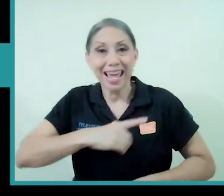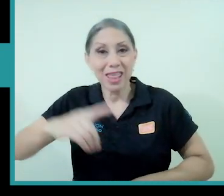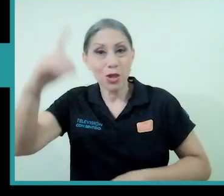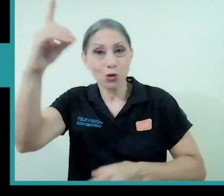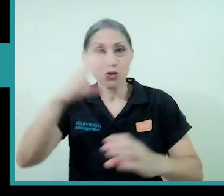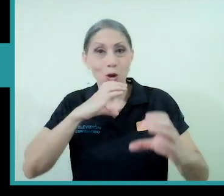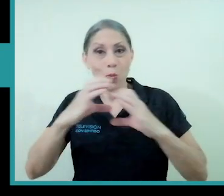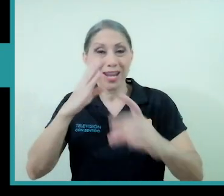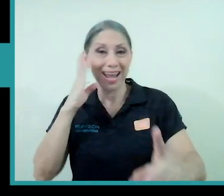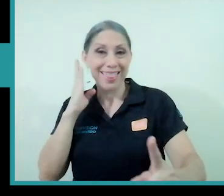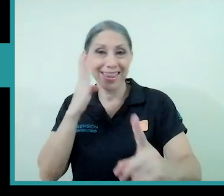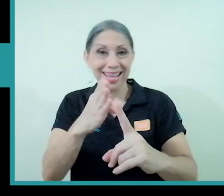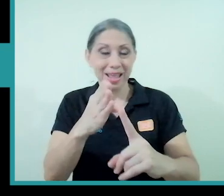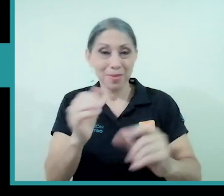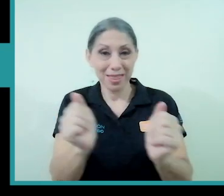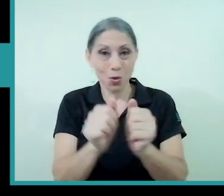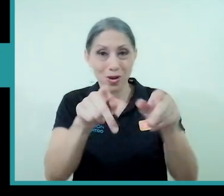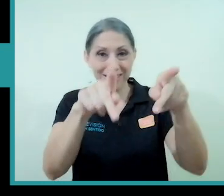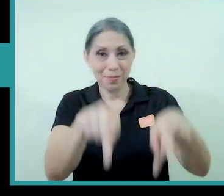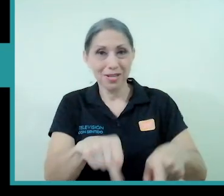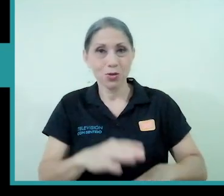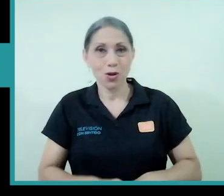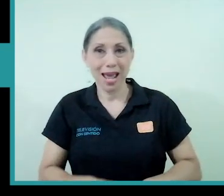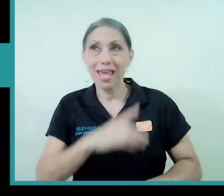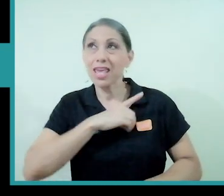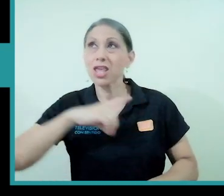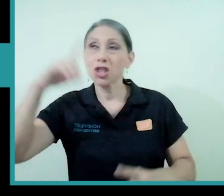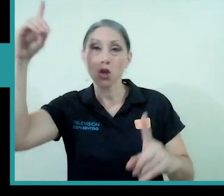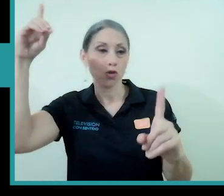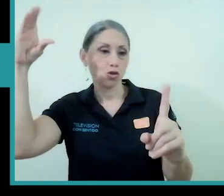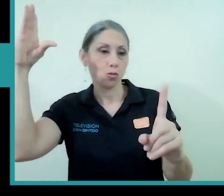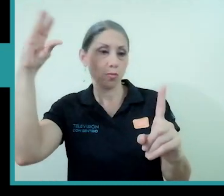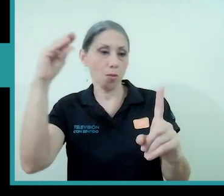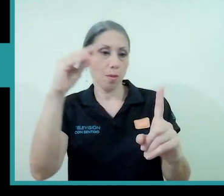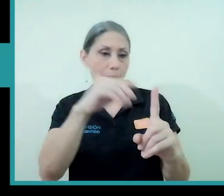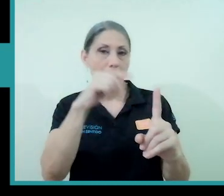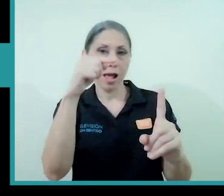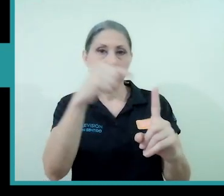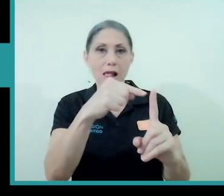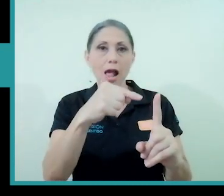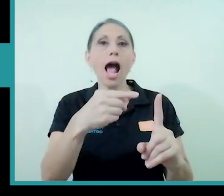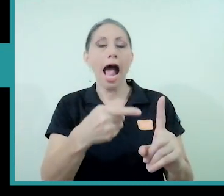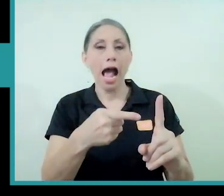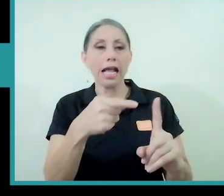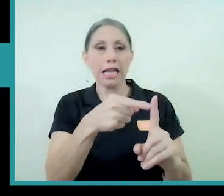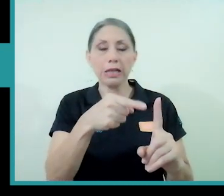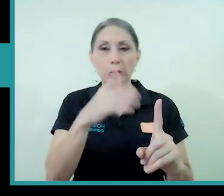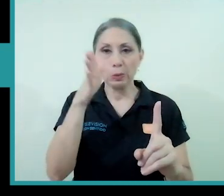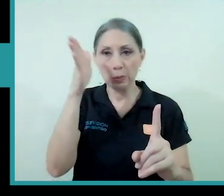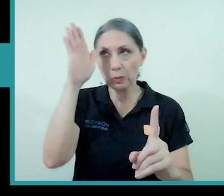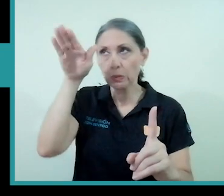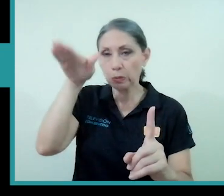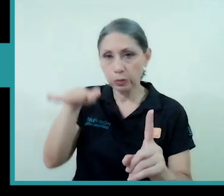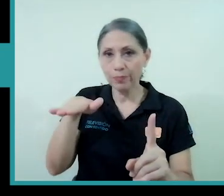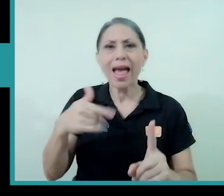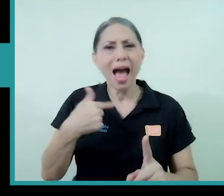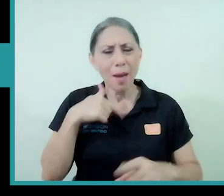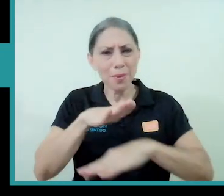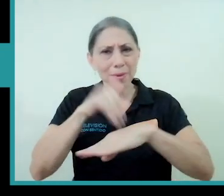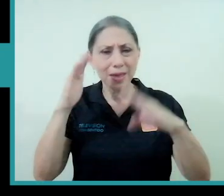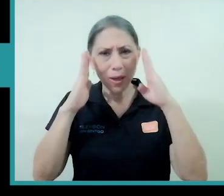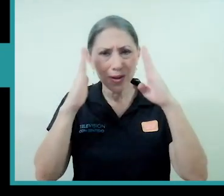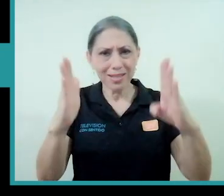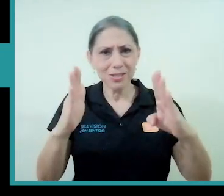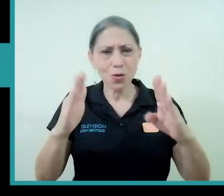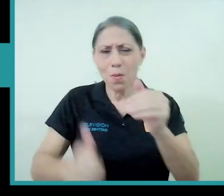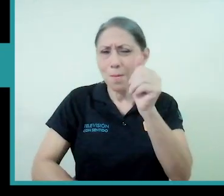con esa persona y le ha dado ese mandato a mí me ha llamado la atención que en la mayoría de los casos